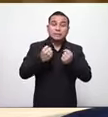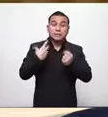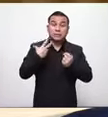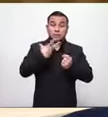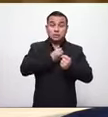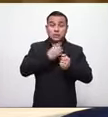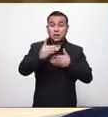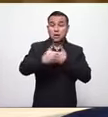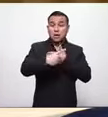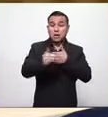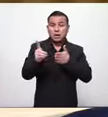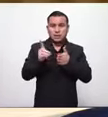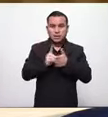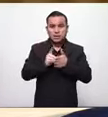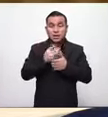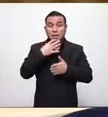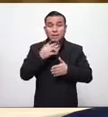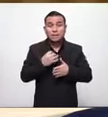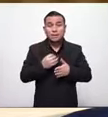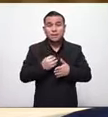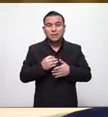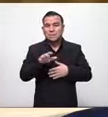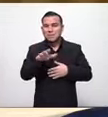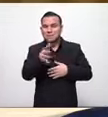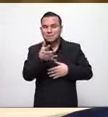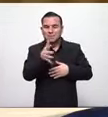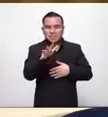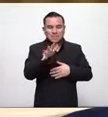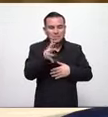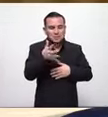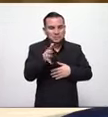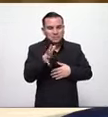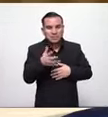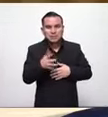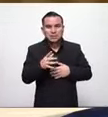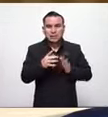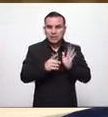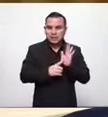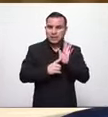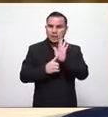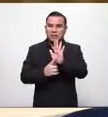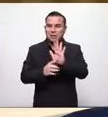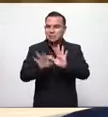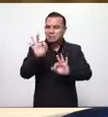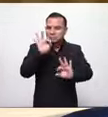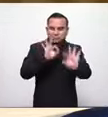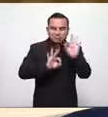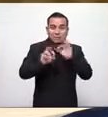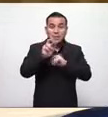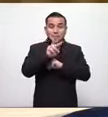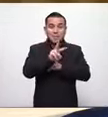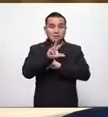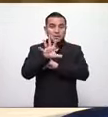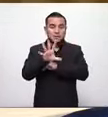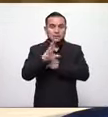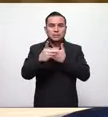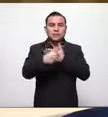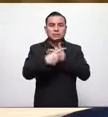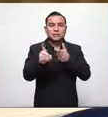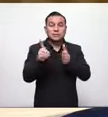diputados ya vemos alrededor aquí de algunos representando algunos 25 diputados